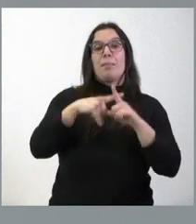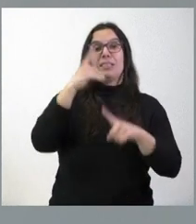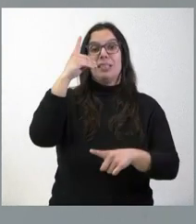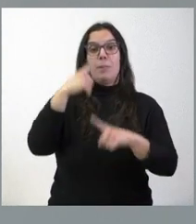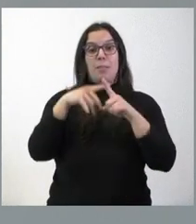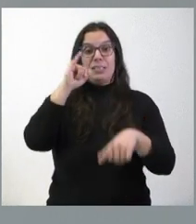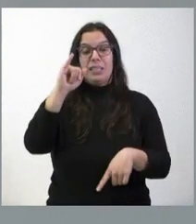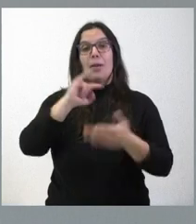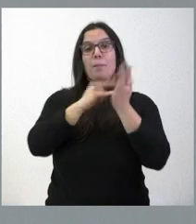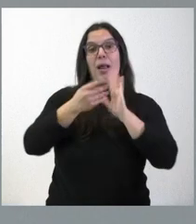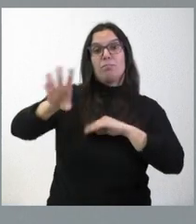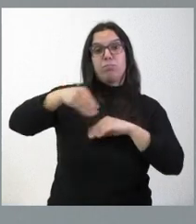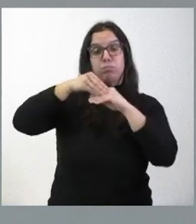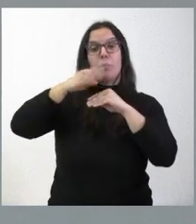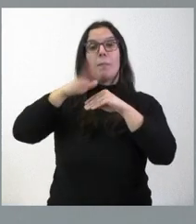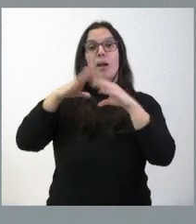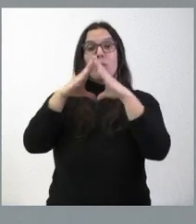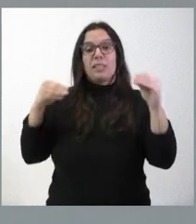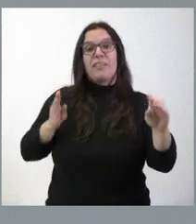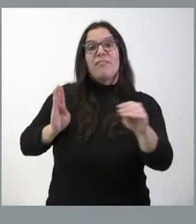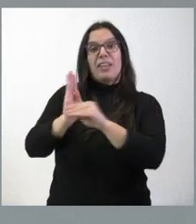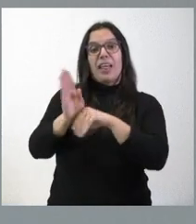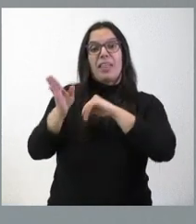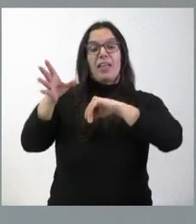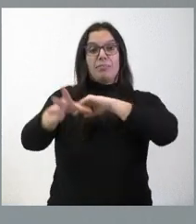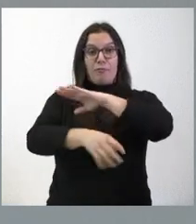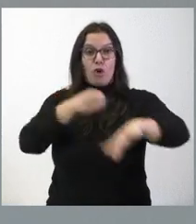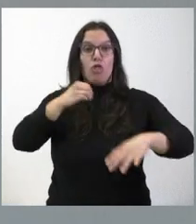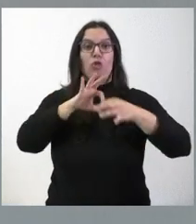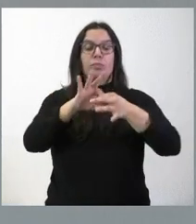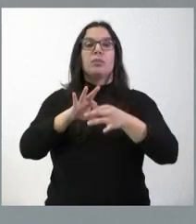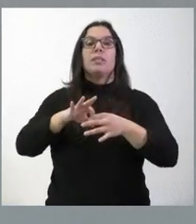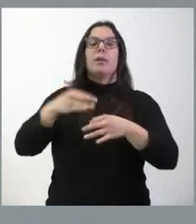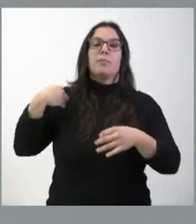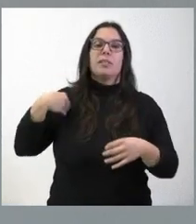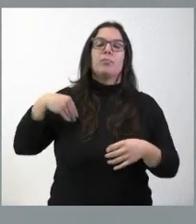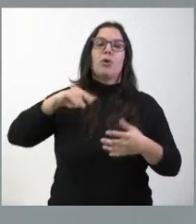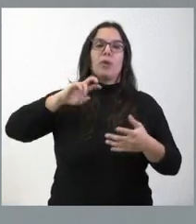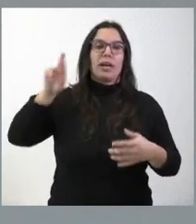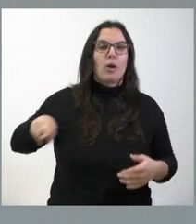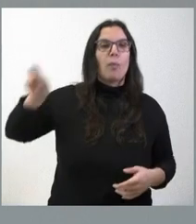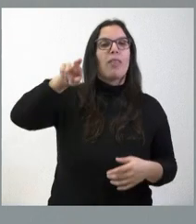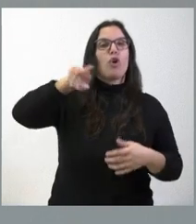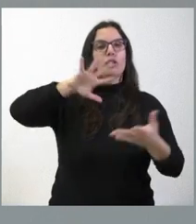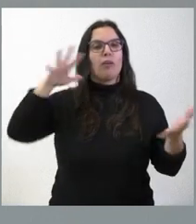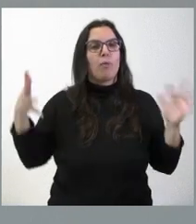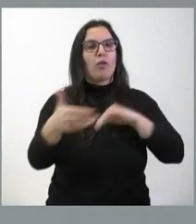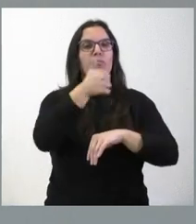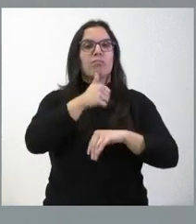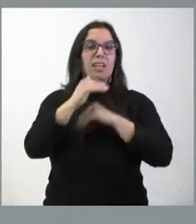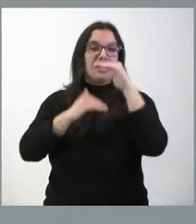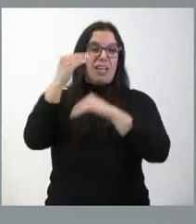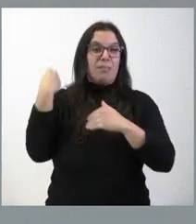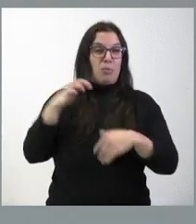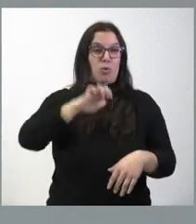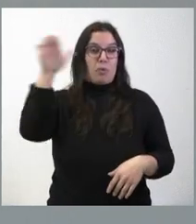para universidades y que serán financiados dentro de los fondos del plan de recuperación, transformación y resiliencia y, por tanto, fondos europeos del mecanismo